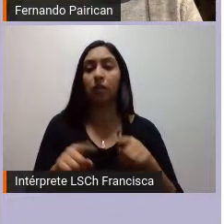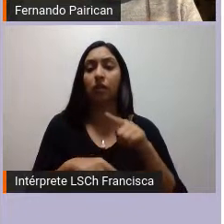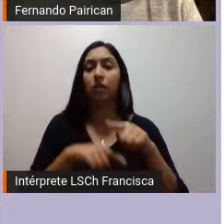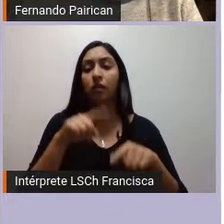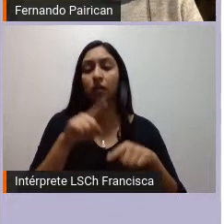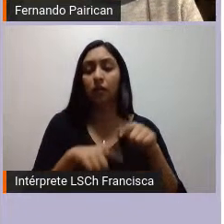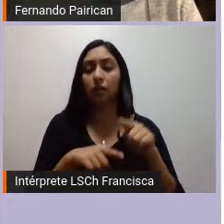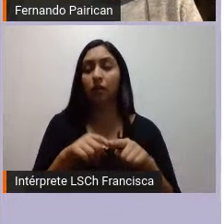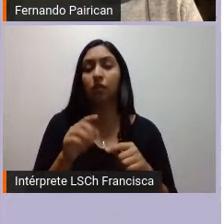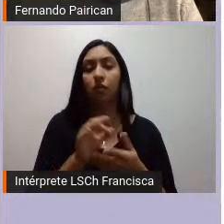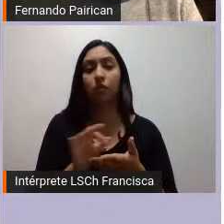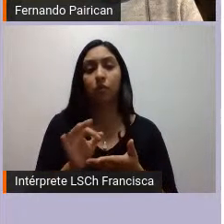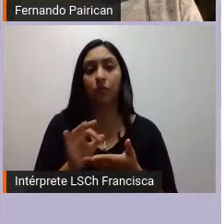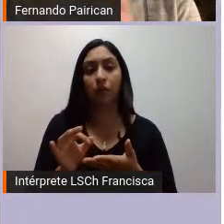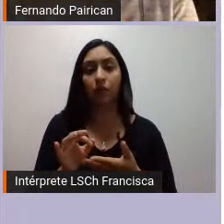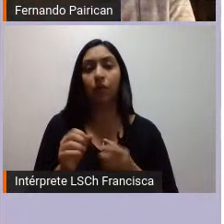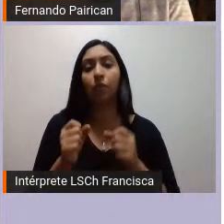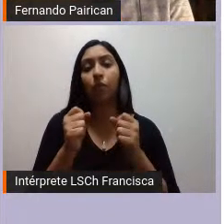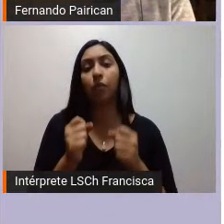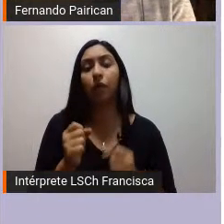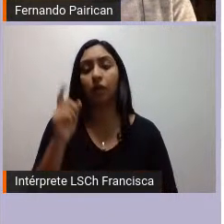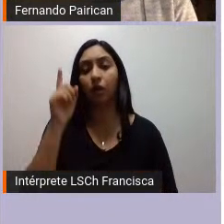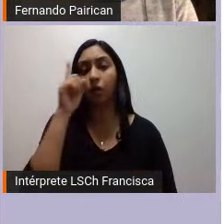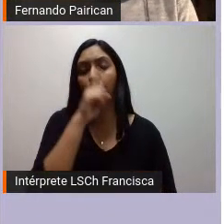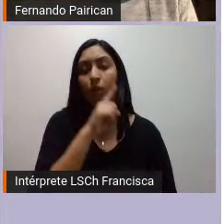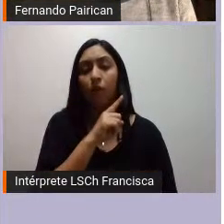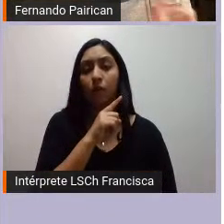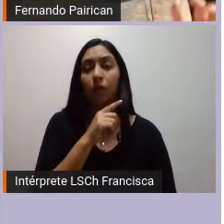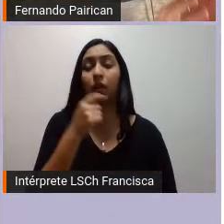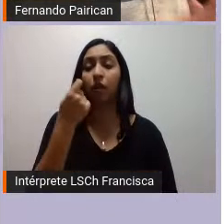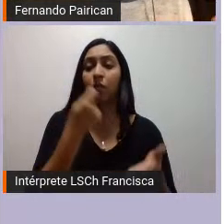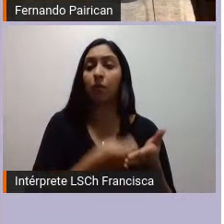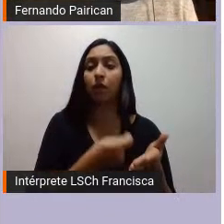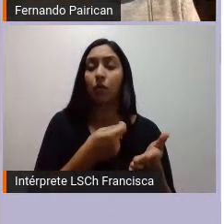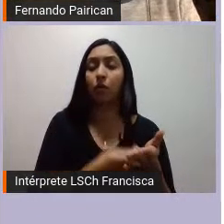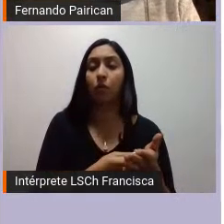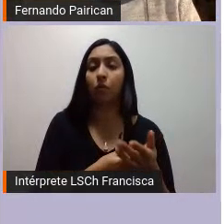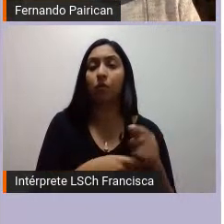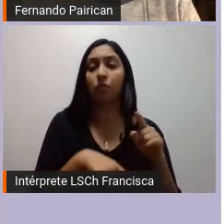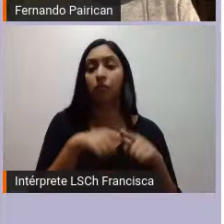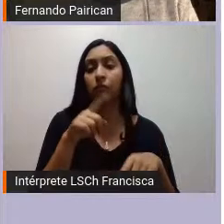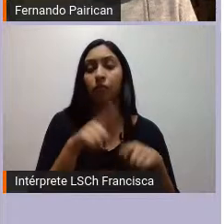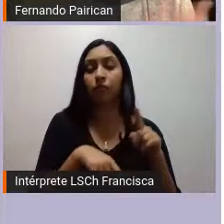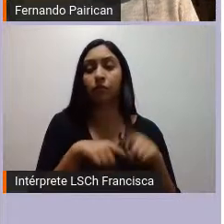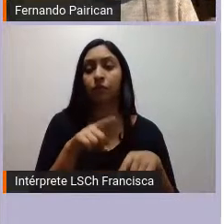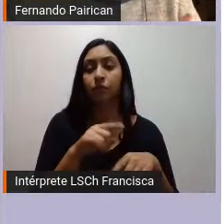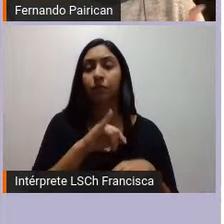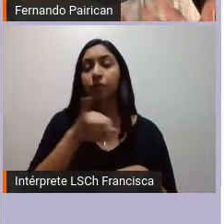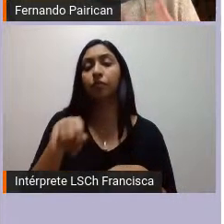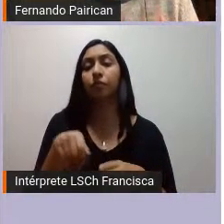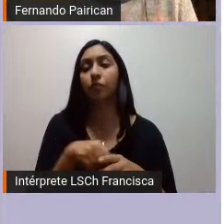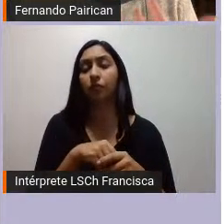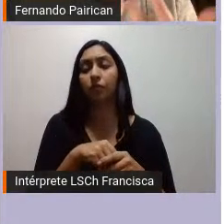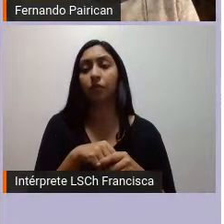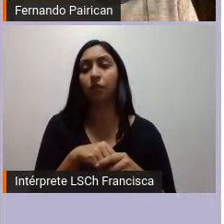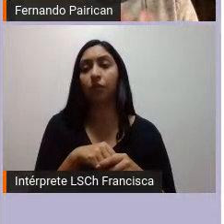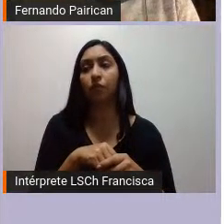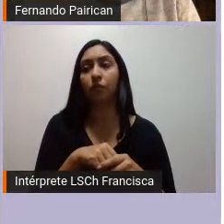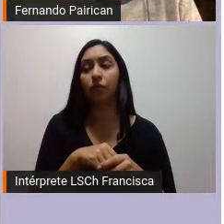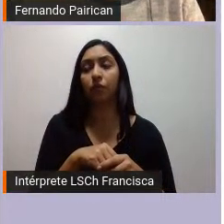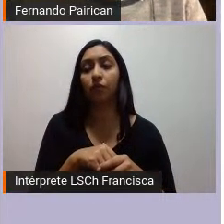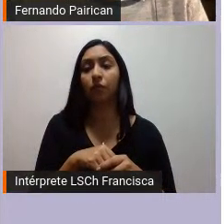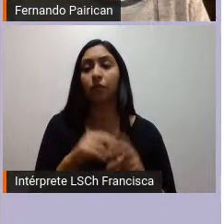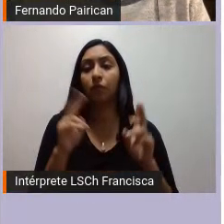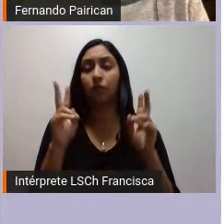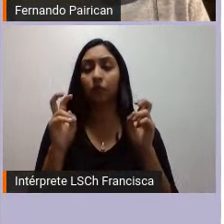esta última podría ser por la vía de la compra de tierra que contemple la regeneración ecológica que es uno de los conceptos